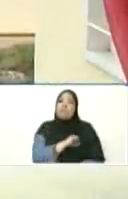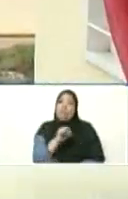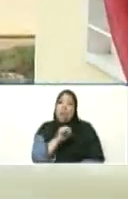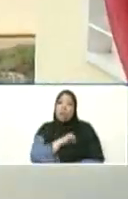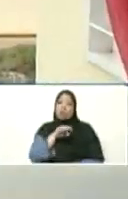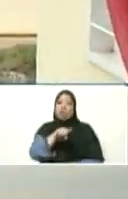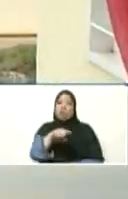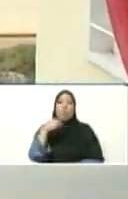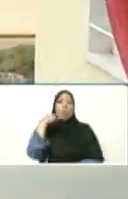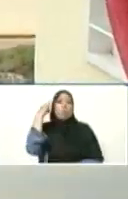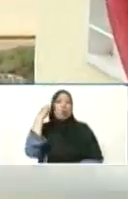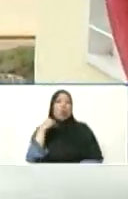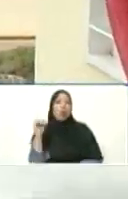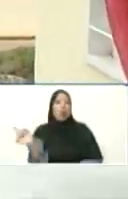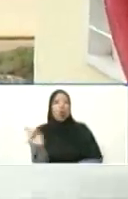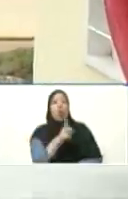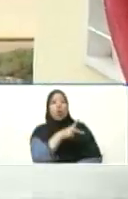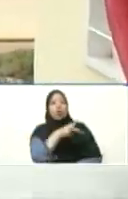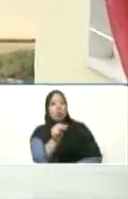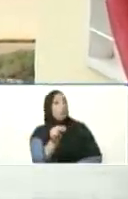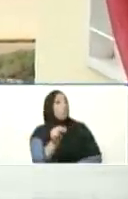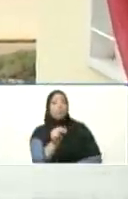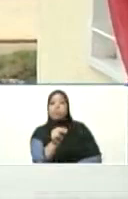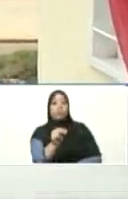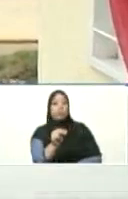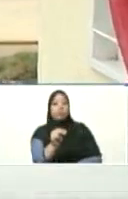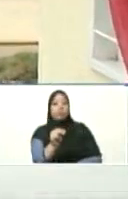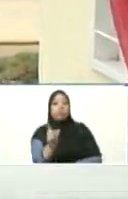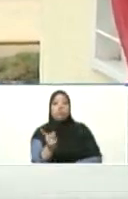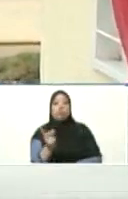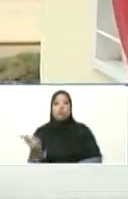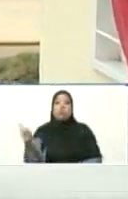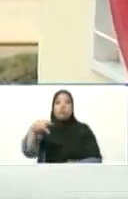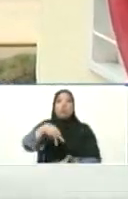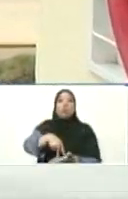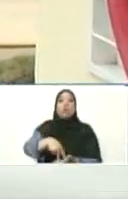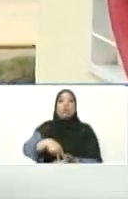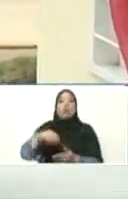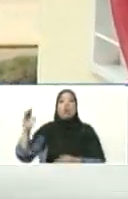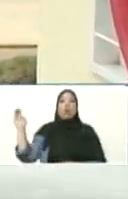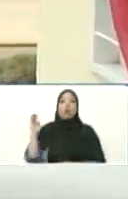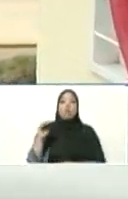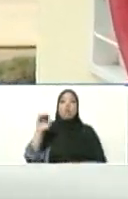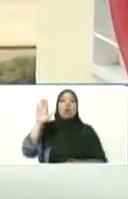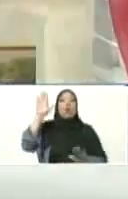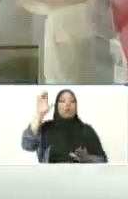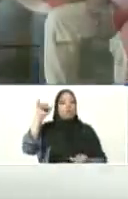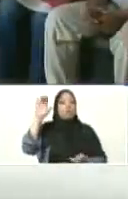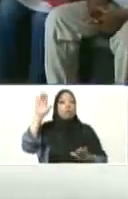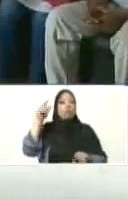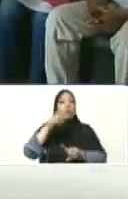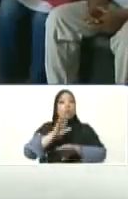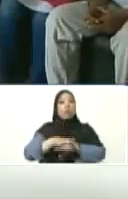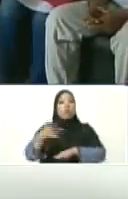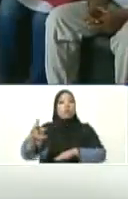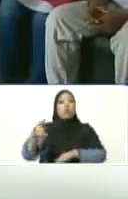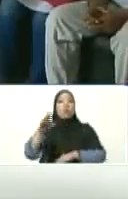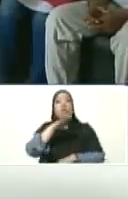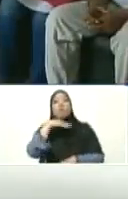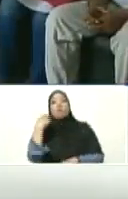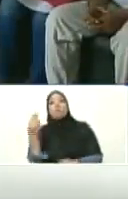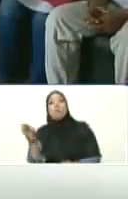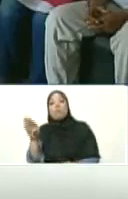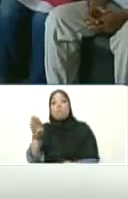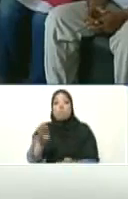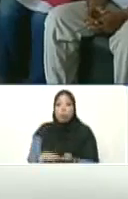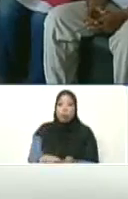Y el negro le dijo no, mi taita, vengo a despedirme porque estoy muerto y